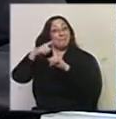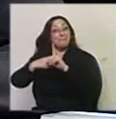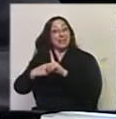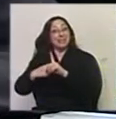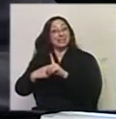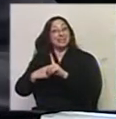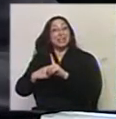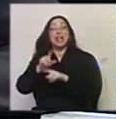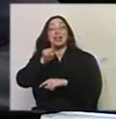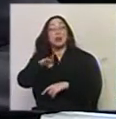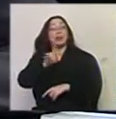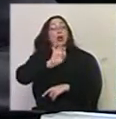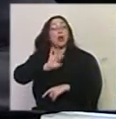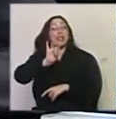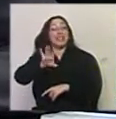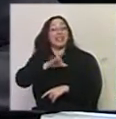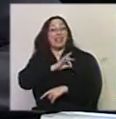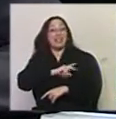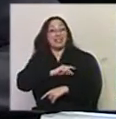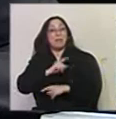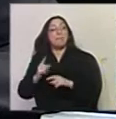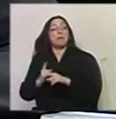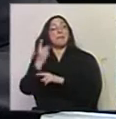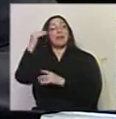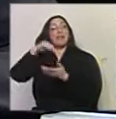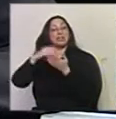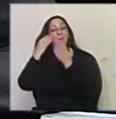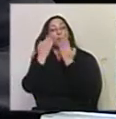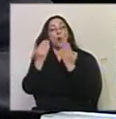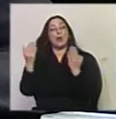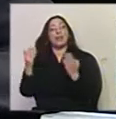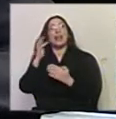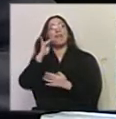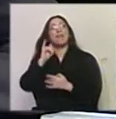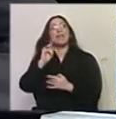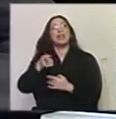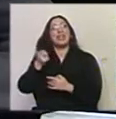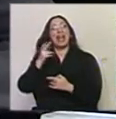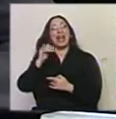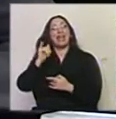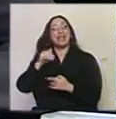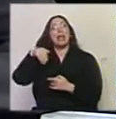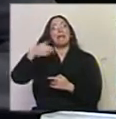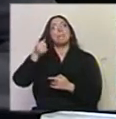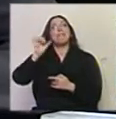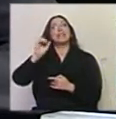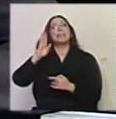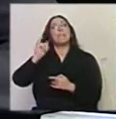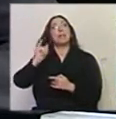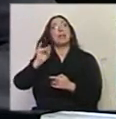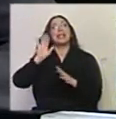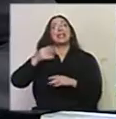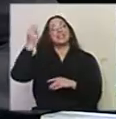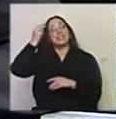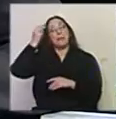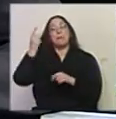estamos inaugurando por primera vez una muestra de Figari en el MASPI, el principal museo de San Pablo, y por ende uno de